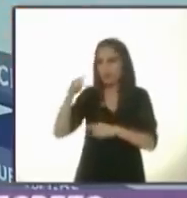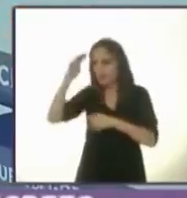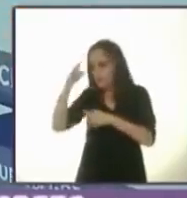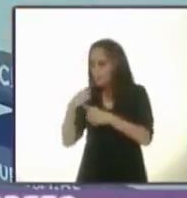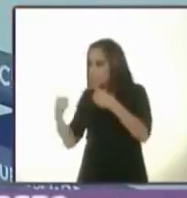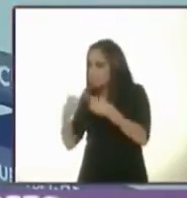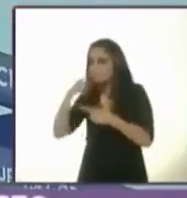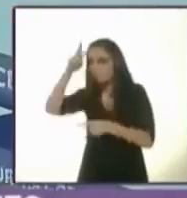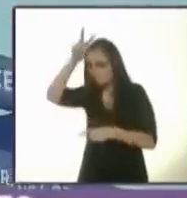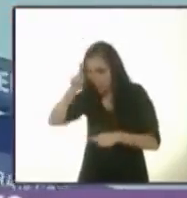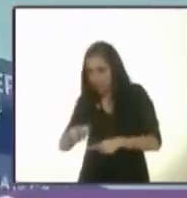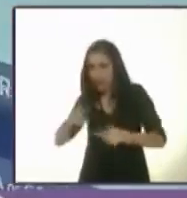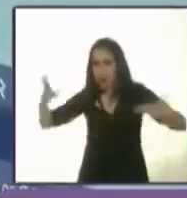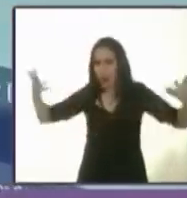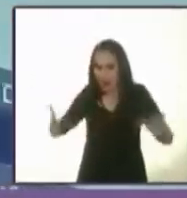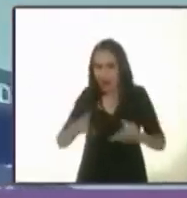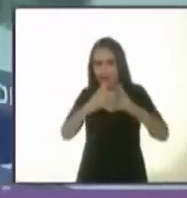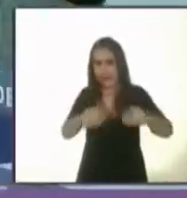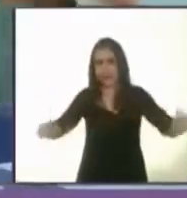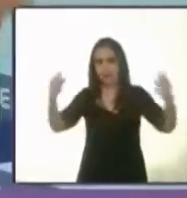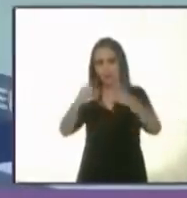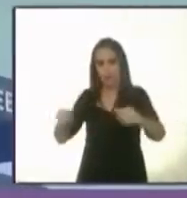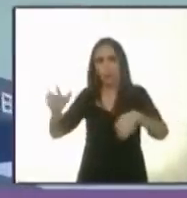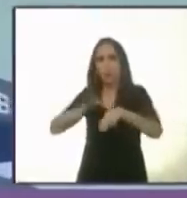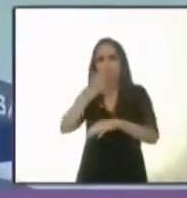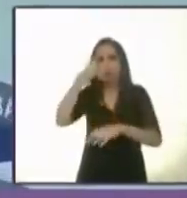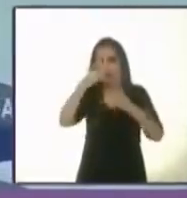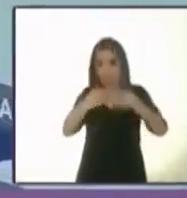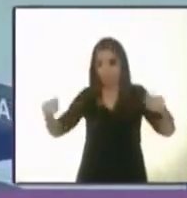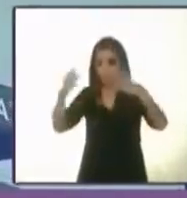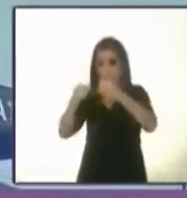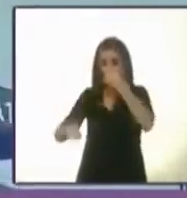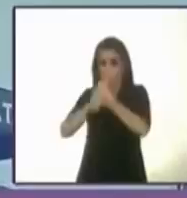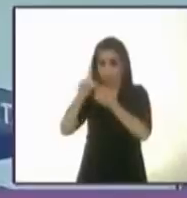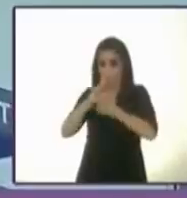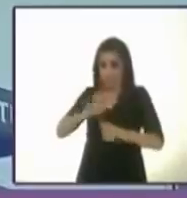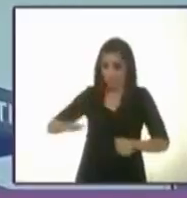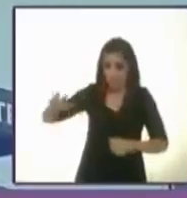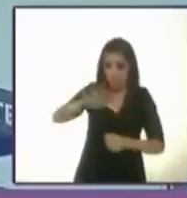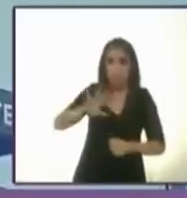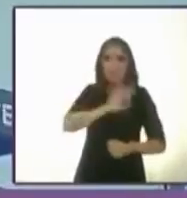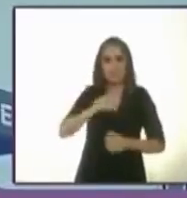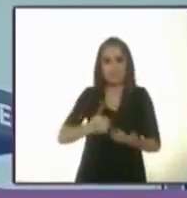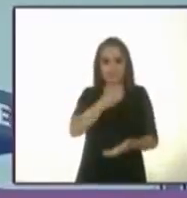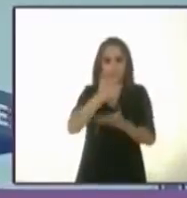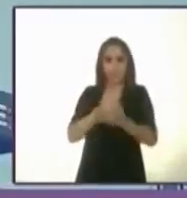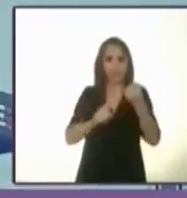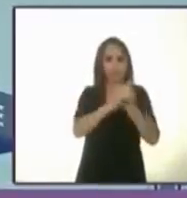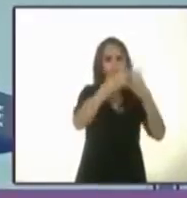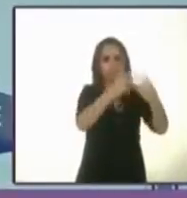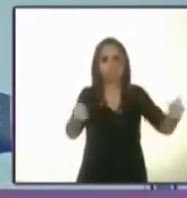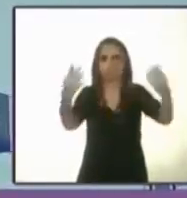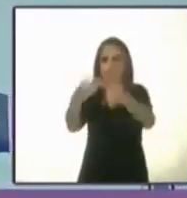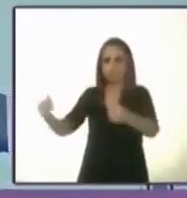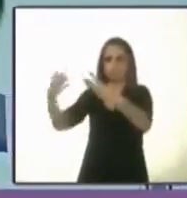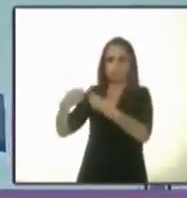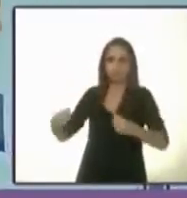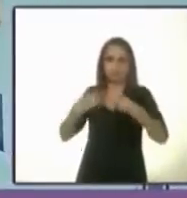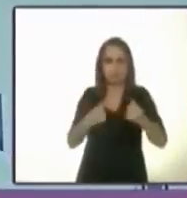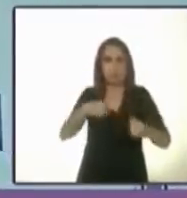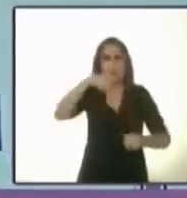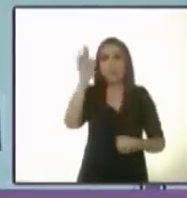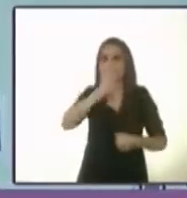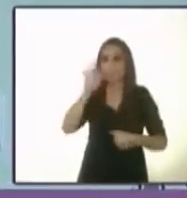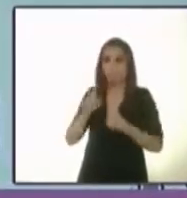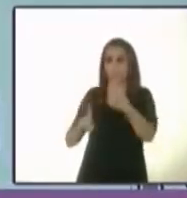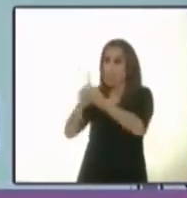franca, porque si resolvemos los problemas de todos vamos a resolver el problema de la ciudad. Si no resolvemos el problema